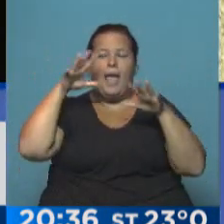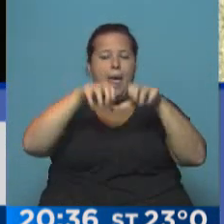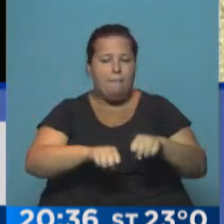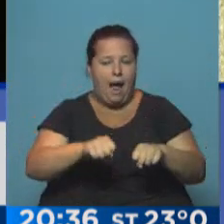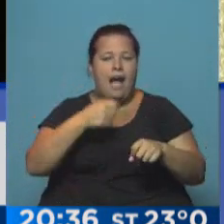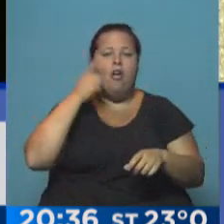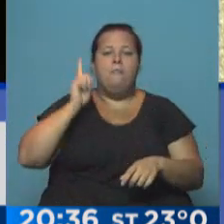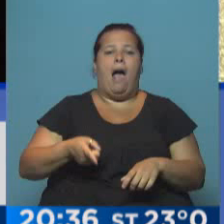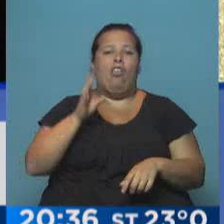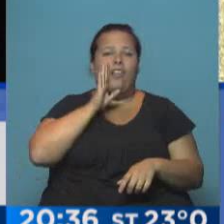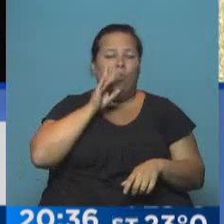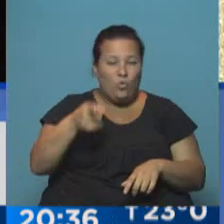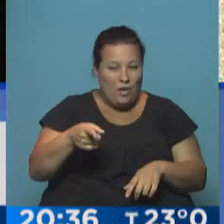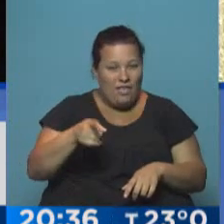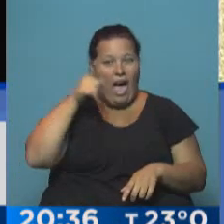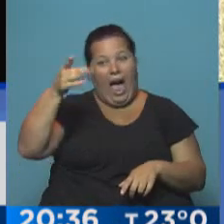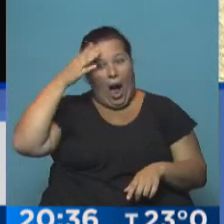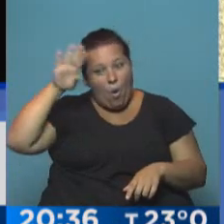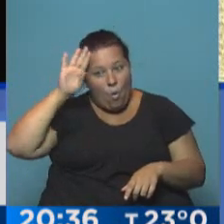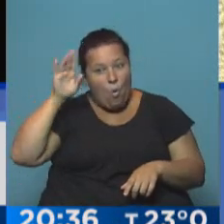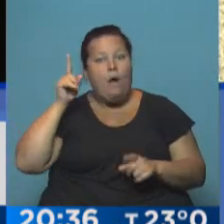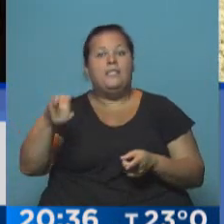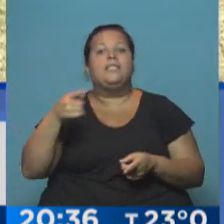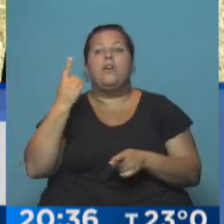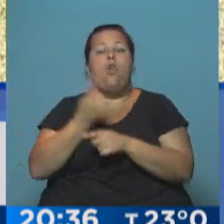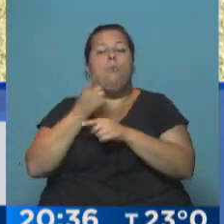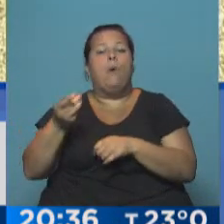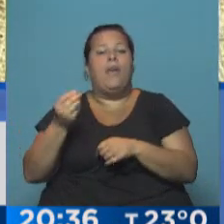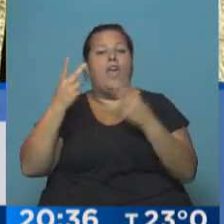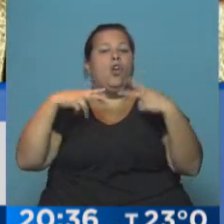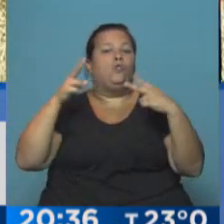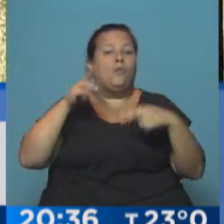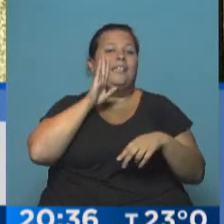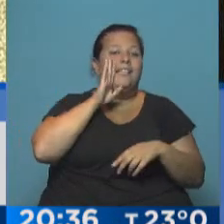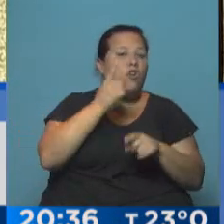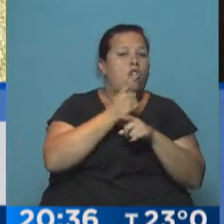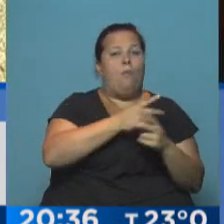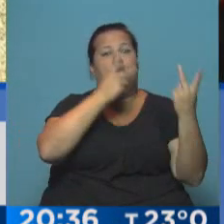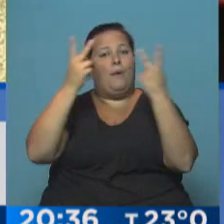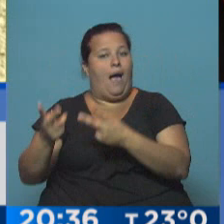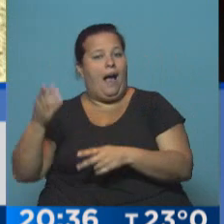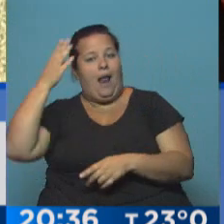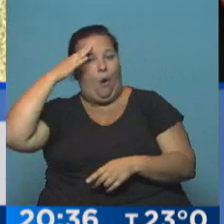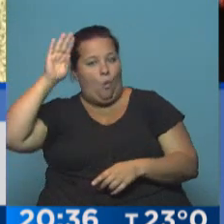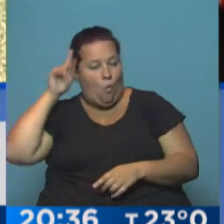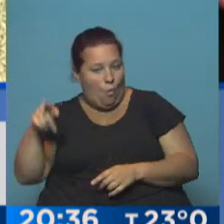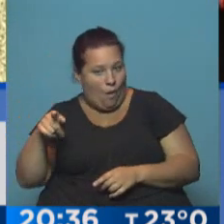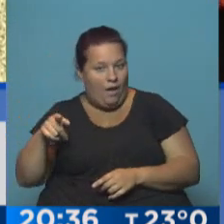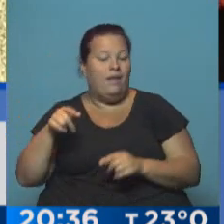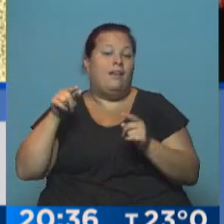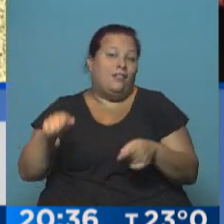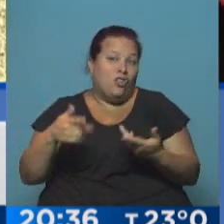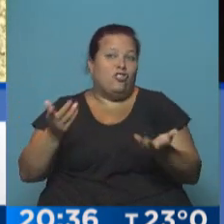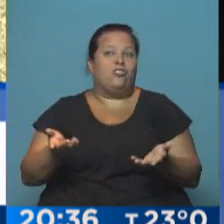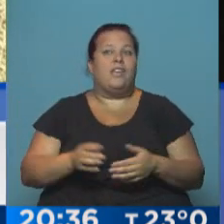impuesto por parte de los Estados Unidos a Cuba evita, por ejemplo, que turistas estadounidenses puedan ir hoy a la isla de Cuba. Y en este